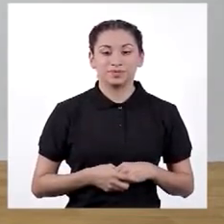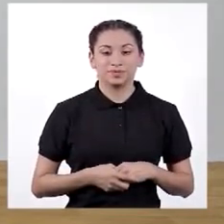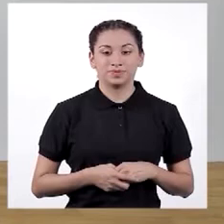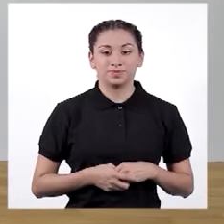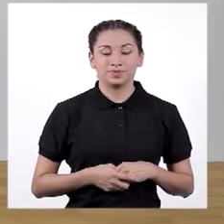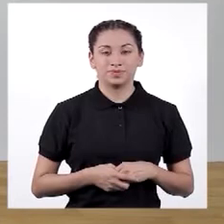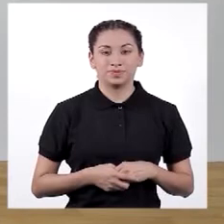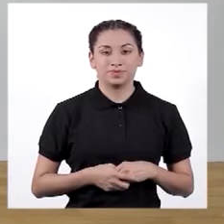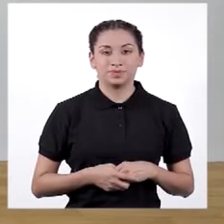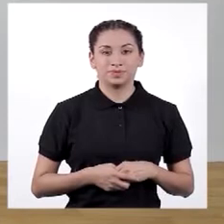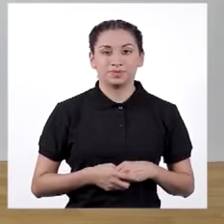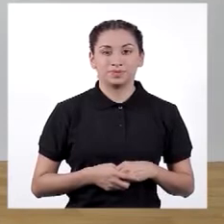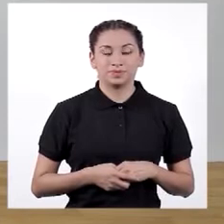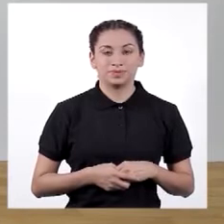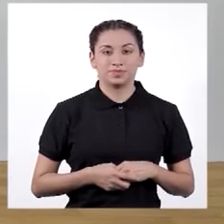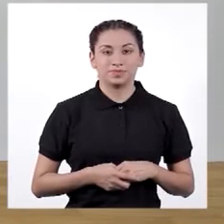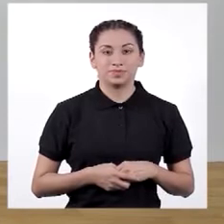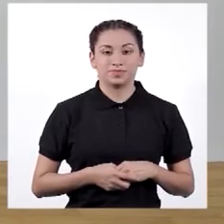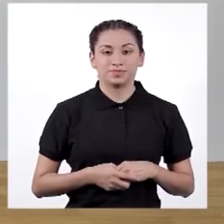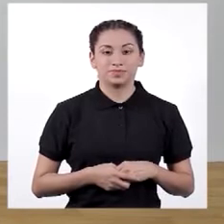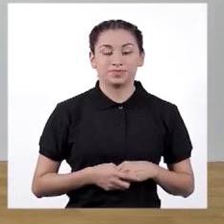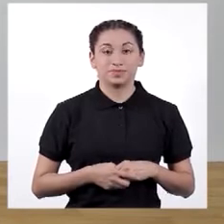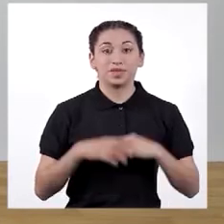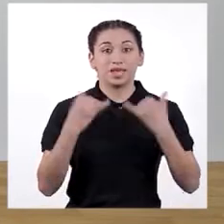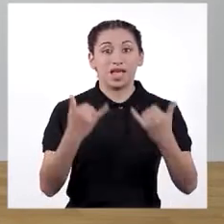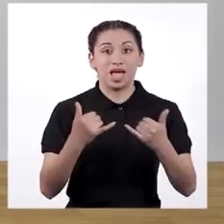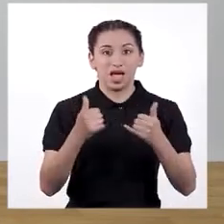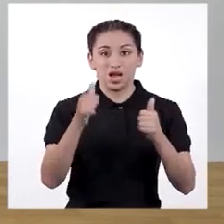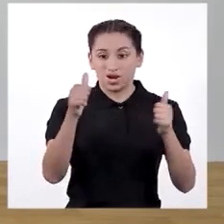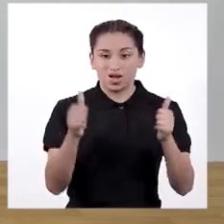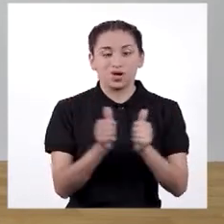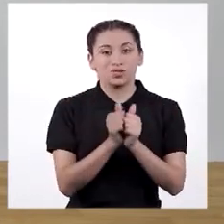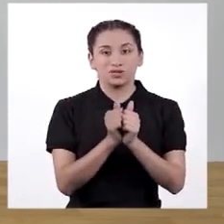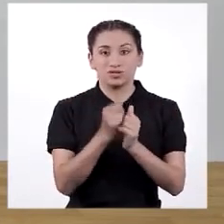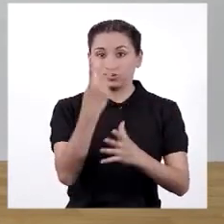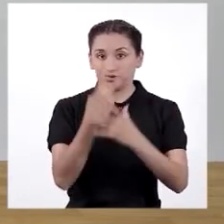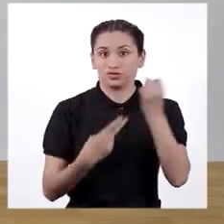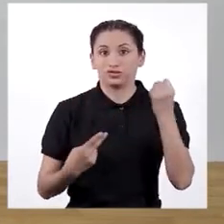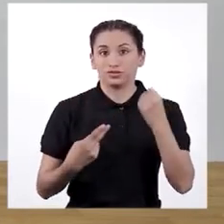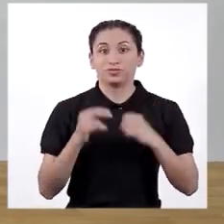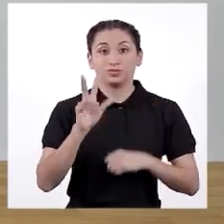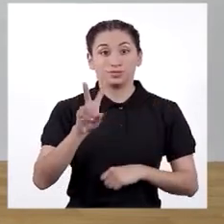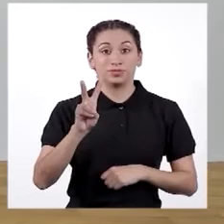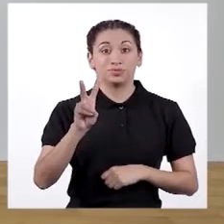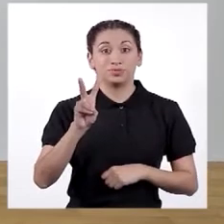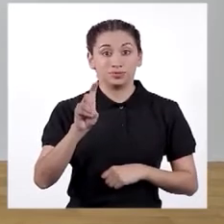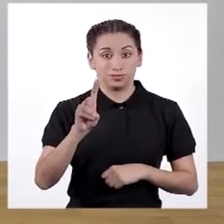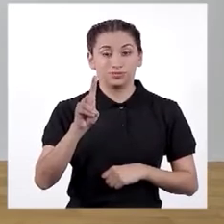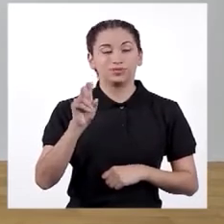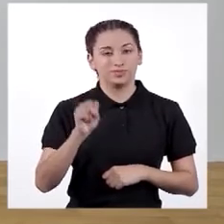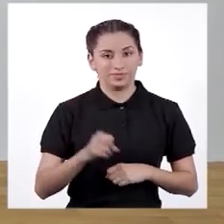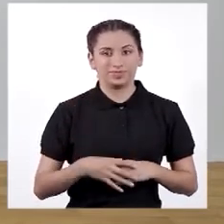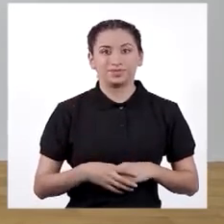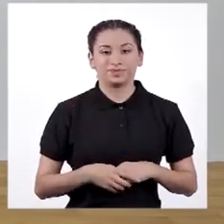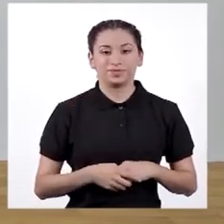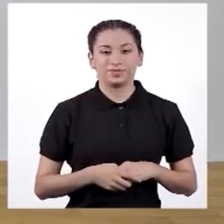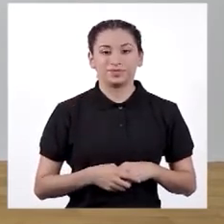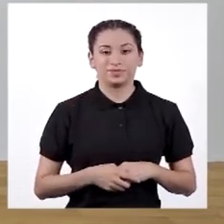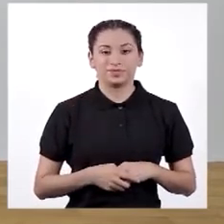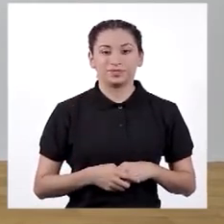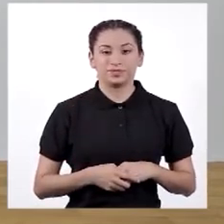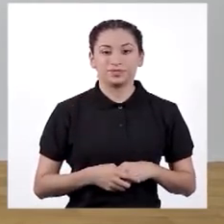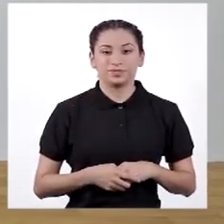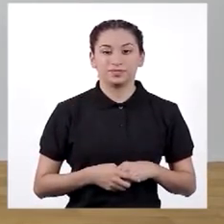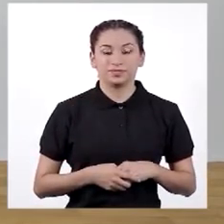salsa. Sa, sa, sa, salsa. Ahora juntamos los dos. 3, 2, 1. Pa,